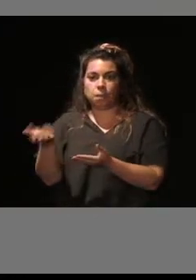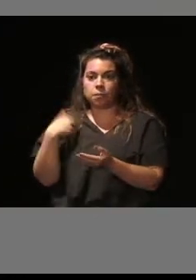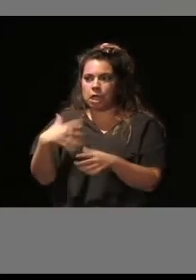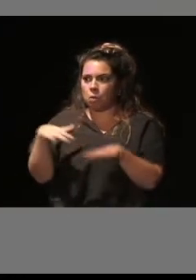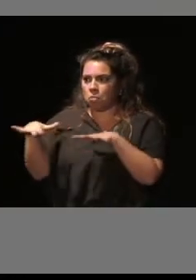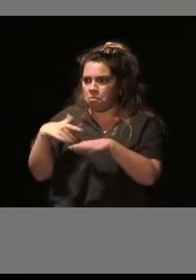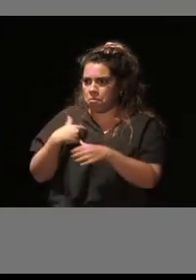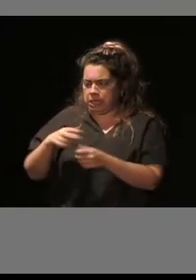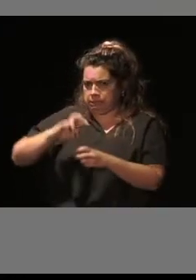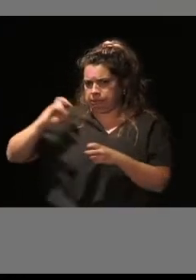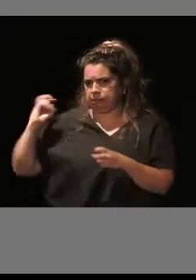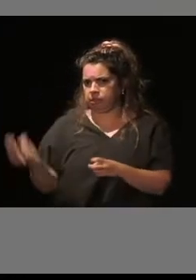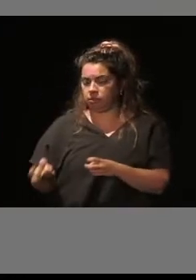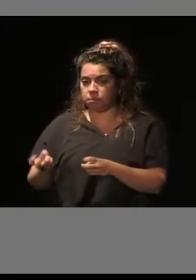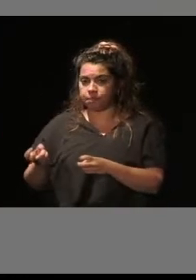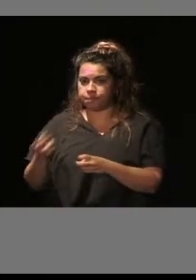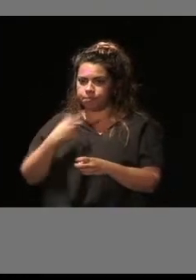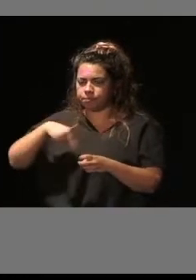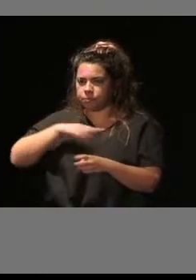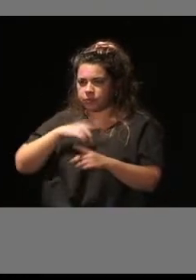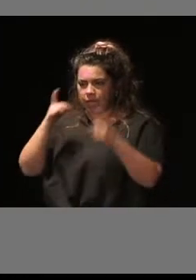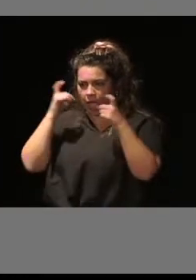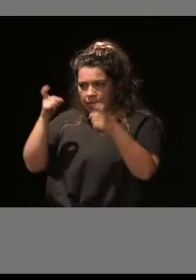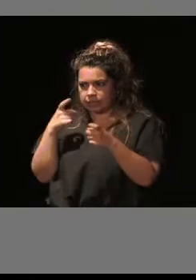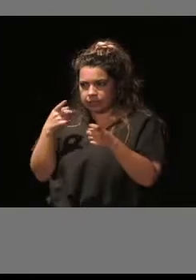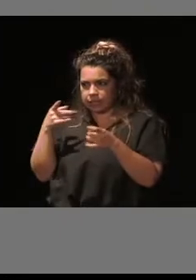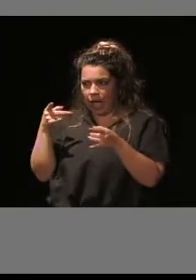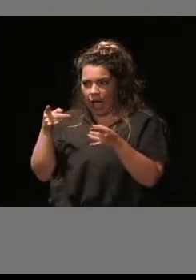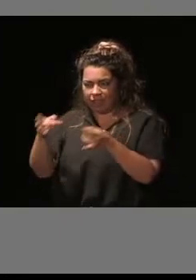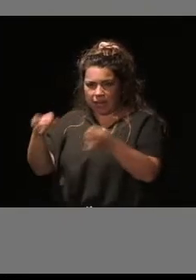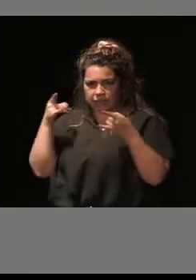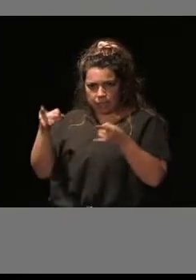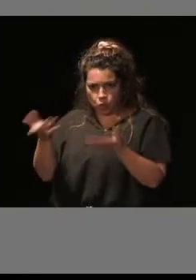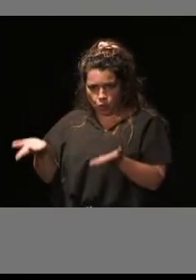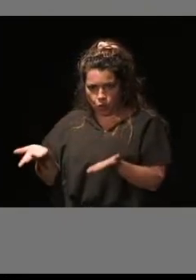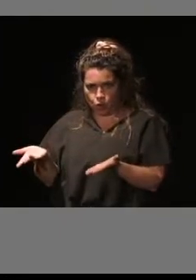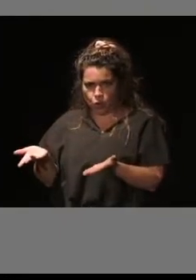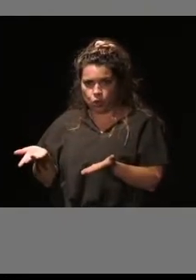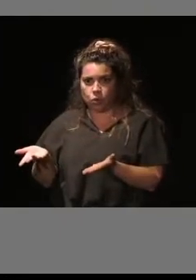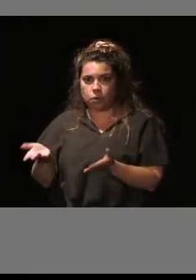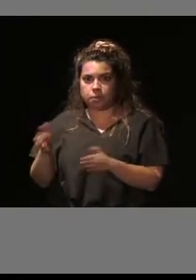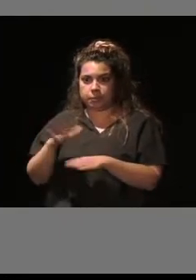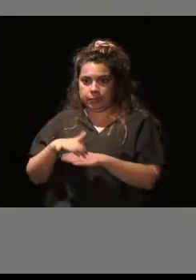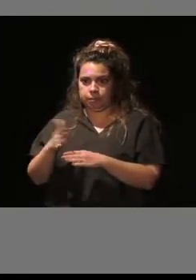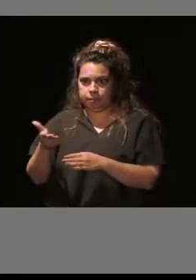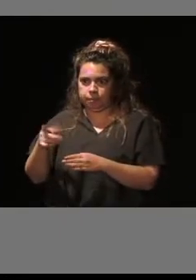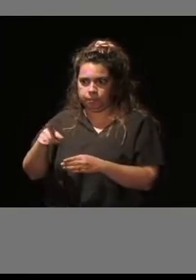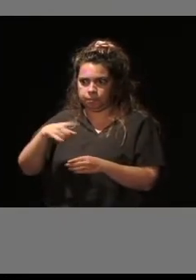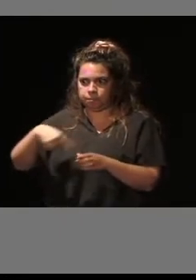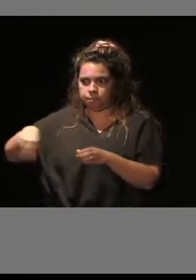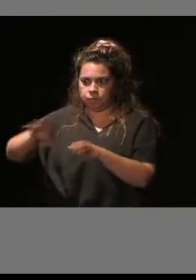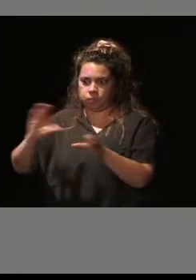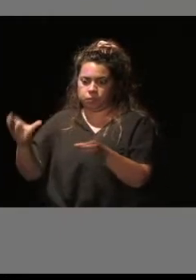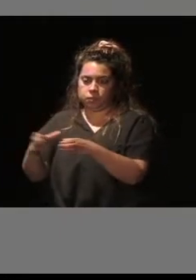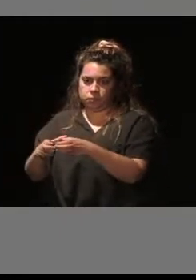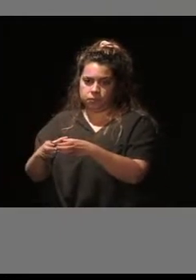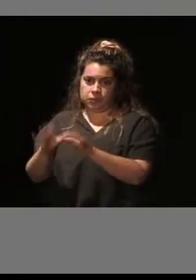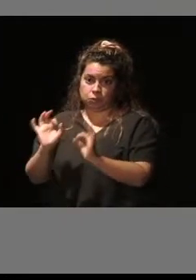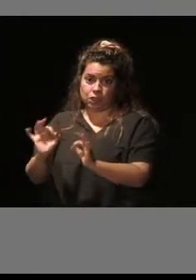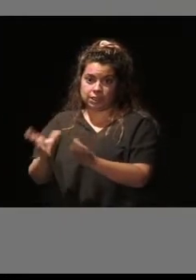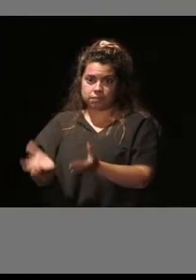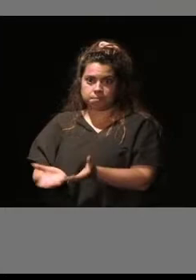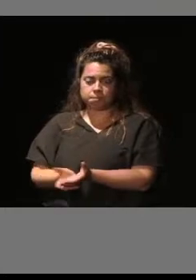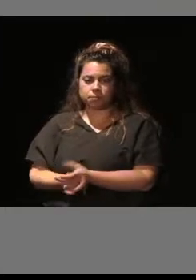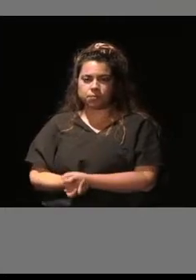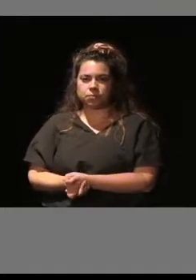diversa y tratamos de hacerlo, pues sobre todo atractivo, ¿no?, para las edades que comprenden, pues este colectivo. Así, pues